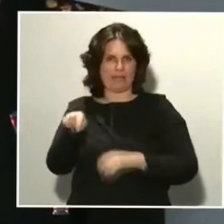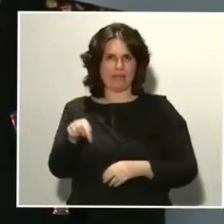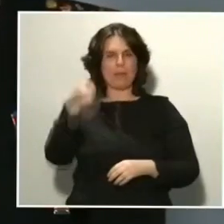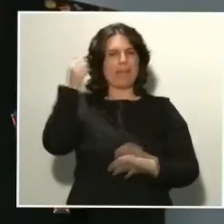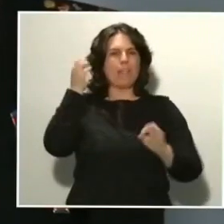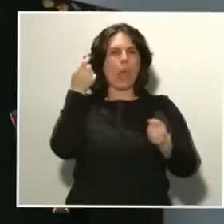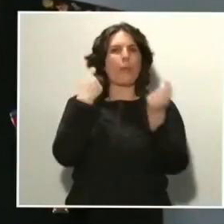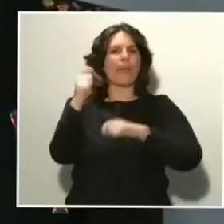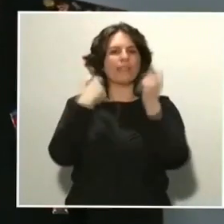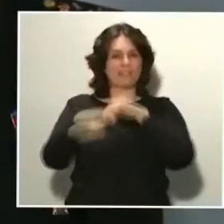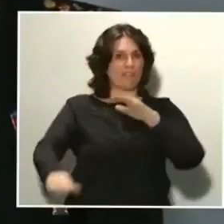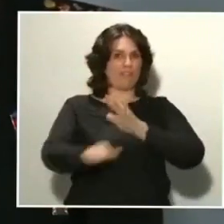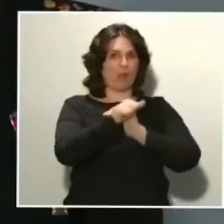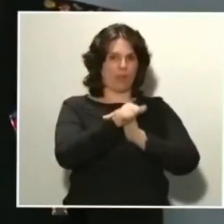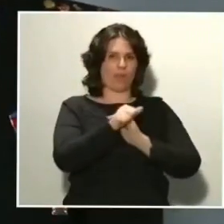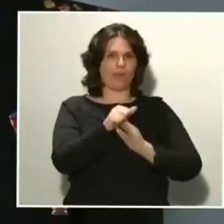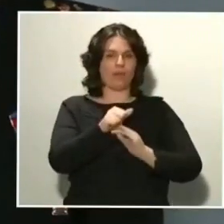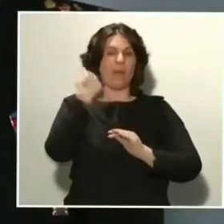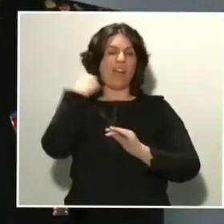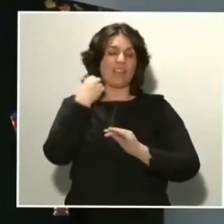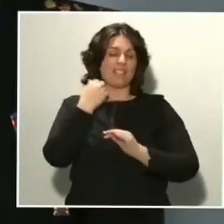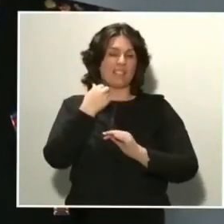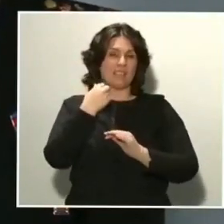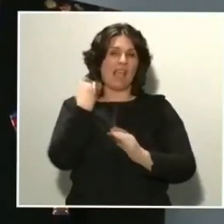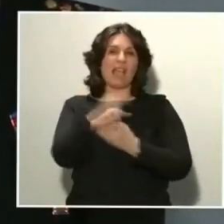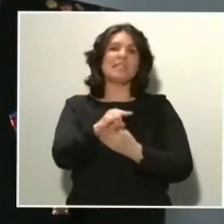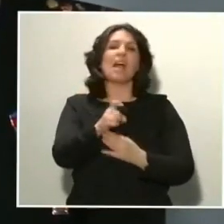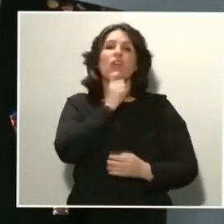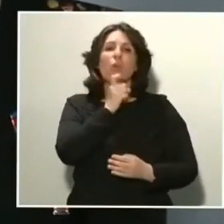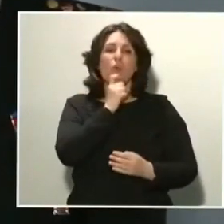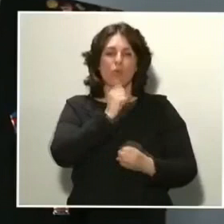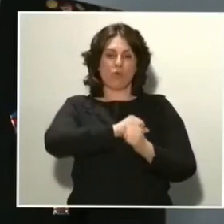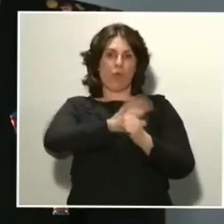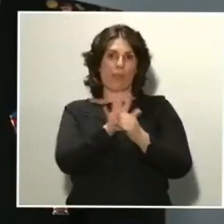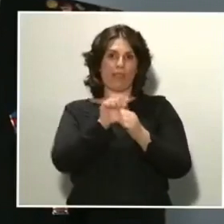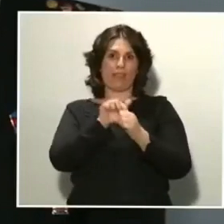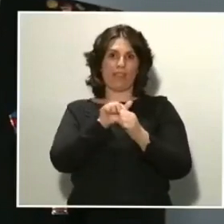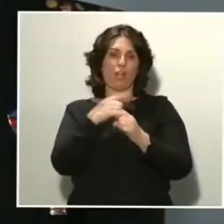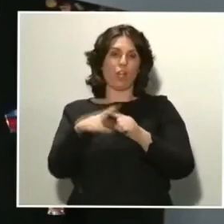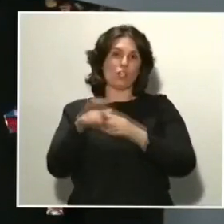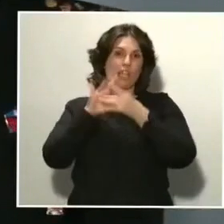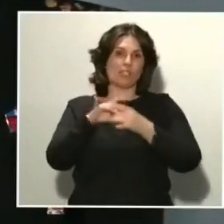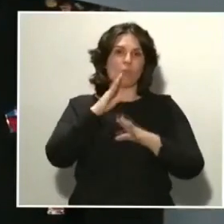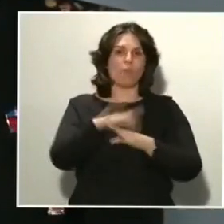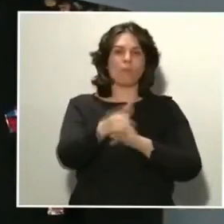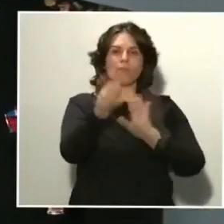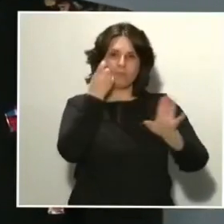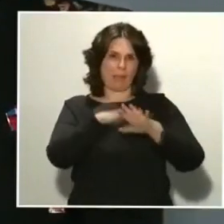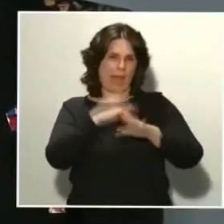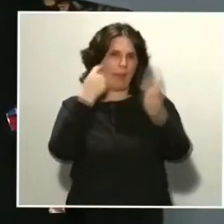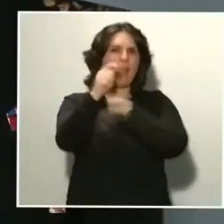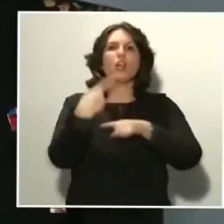que tienen como enganche el utilizar el COVID como gancho. Esta cuenta,